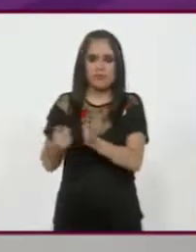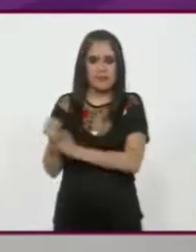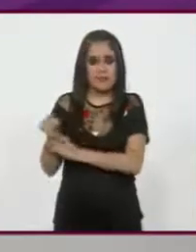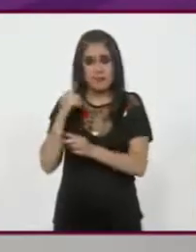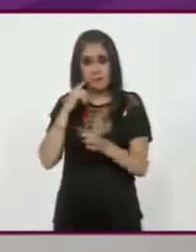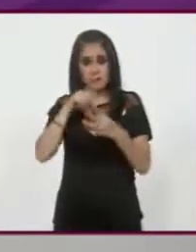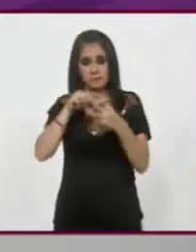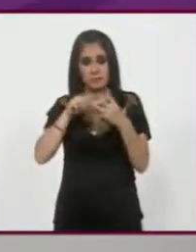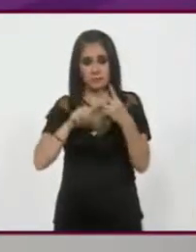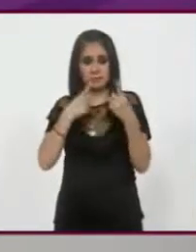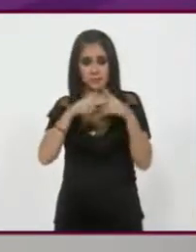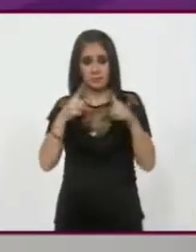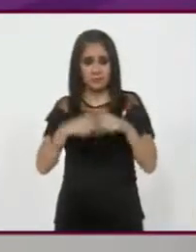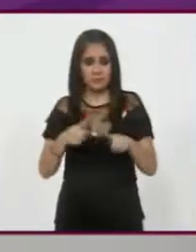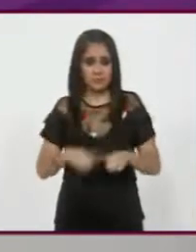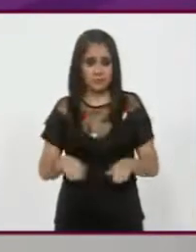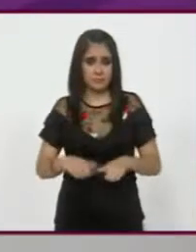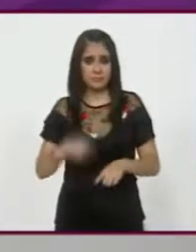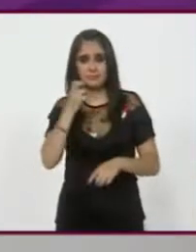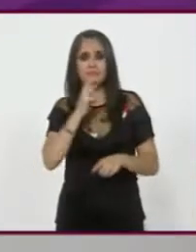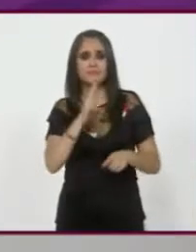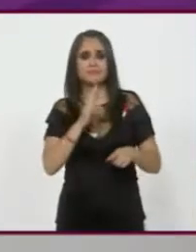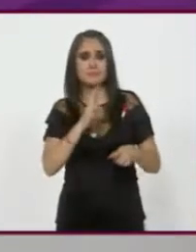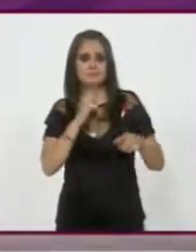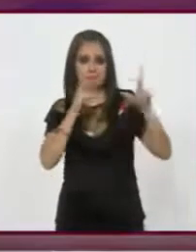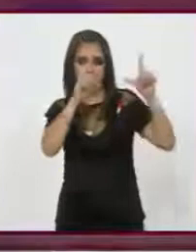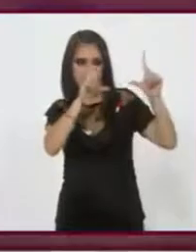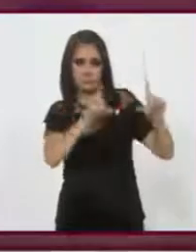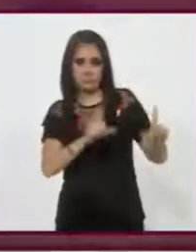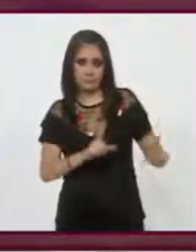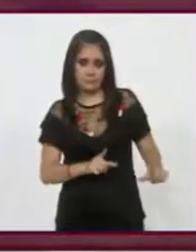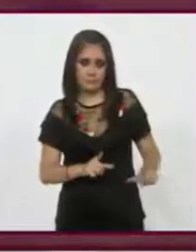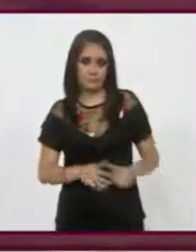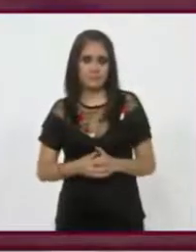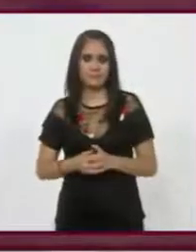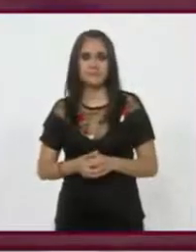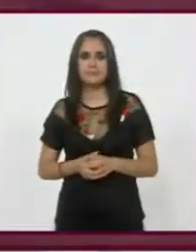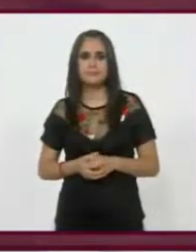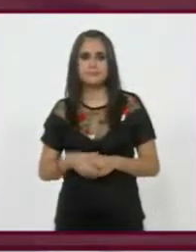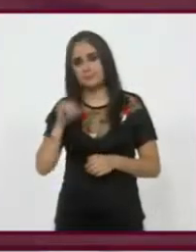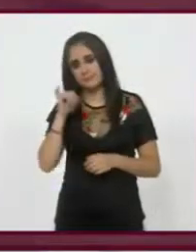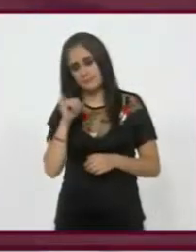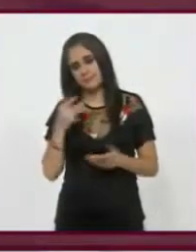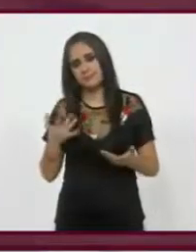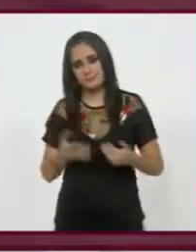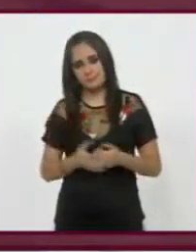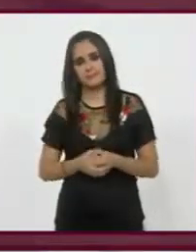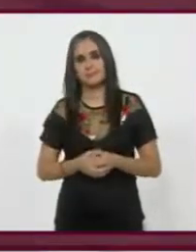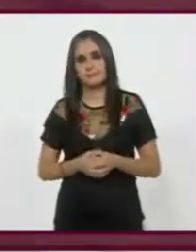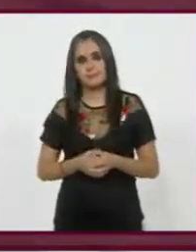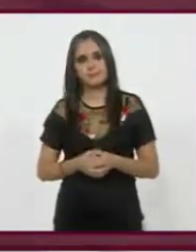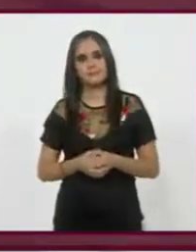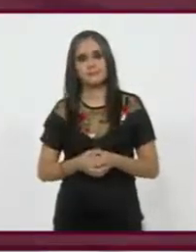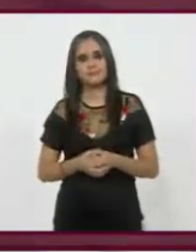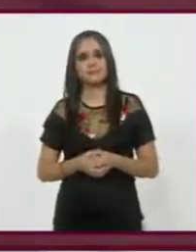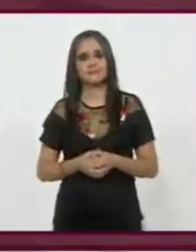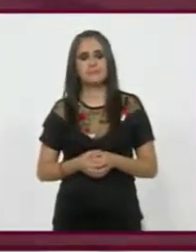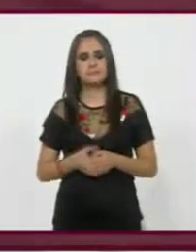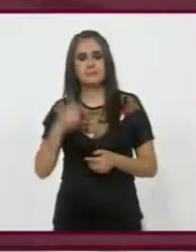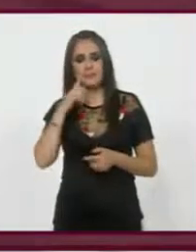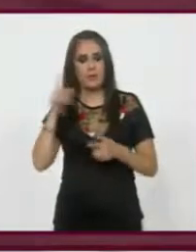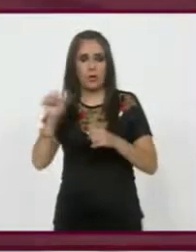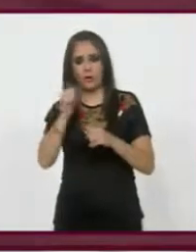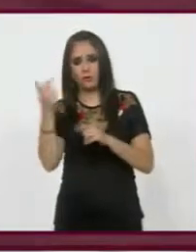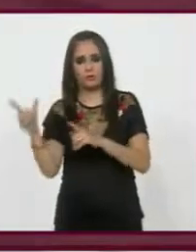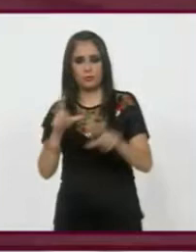Tenemos esta pregunta rastreada. rompe muchas de las cosas que se han dicho, ¿eh? Pues sí, digamos las cuestionarías. Si vamos al siguiente